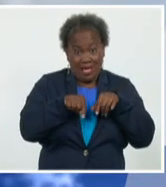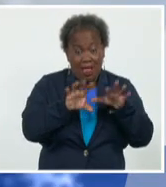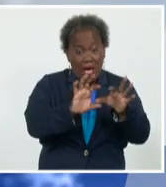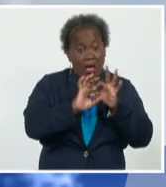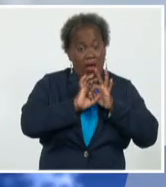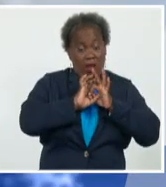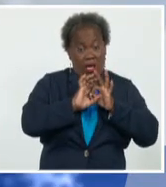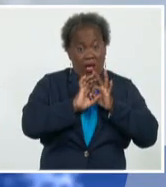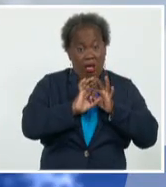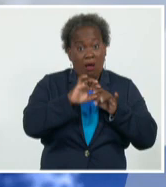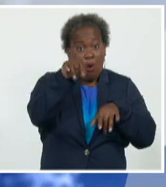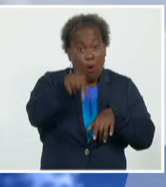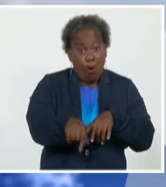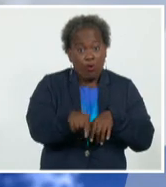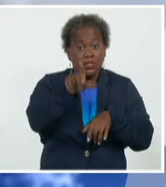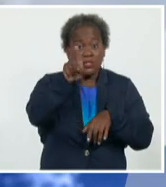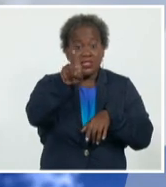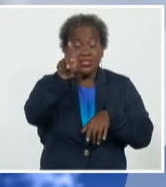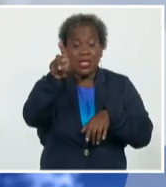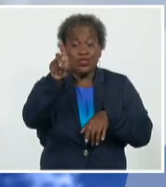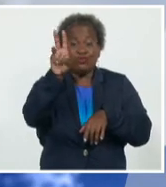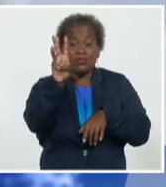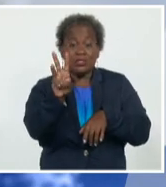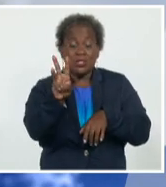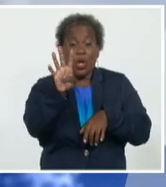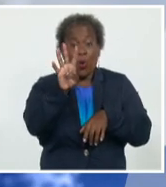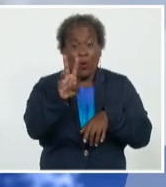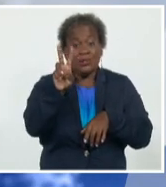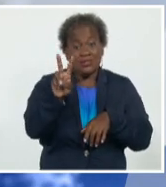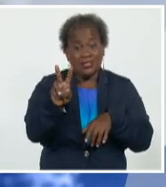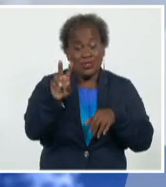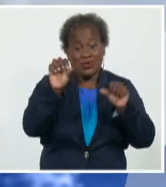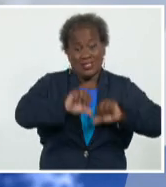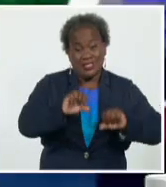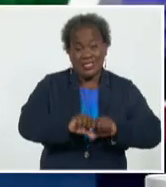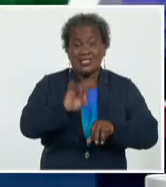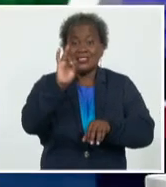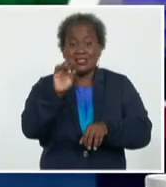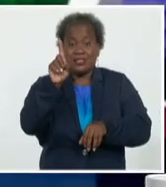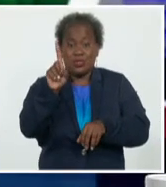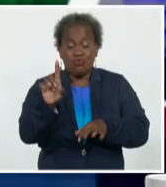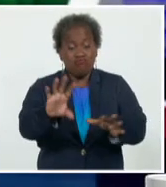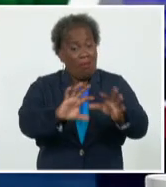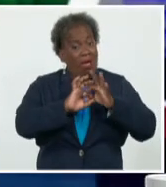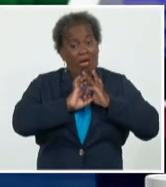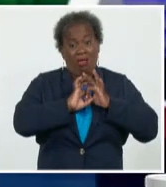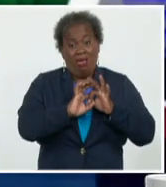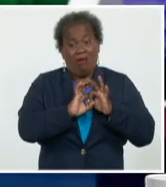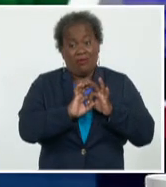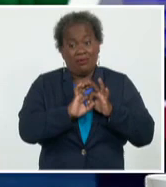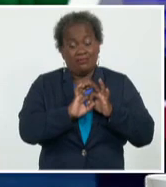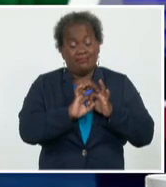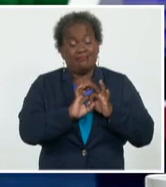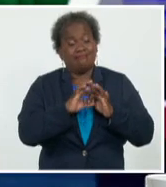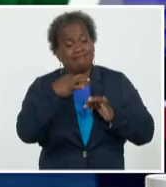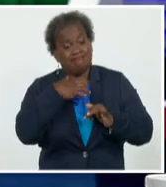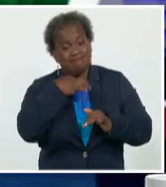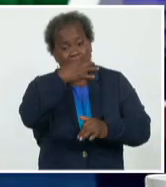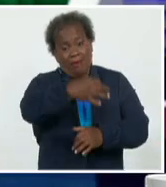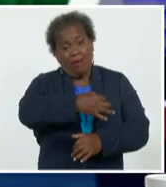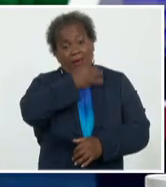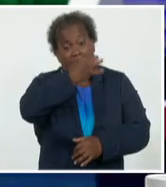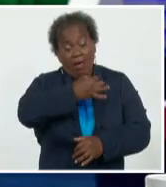Hoy permanecen 113, 42 críticos y 71 graves. Solo reiterar la necesidad